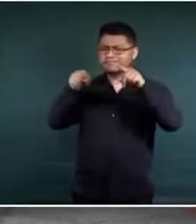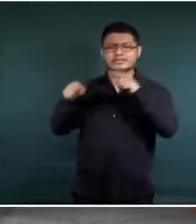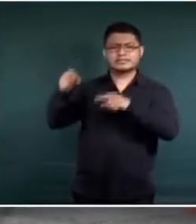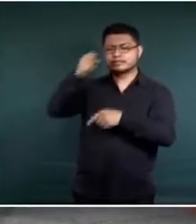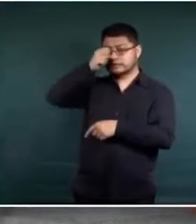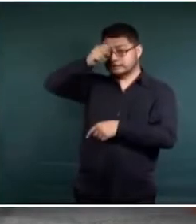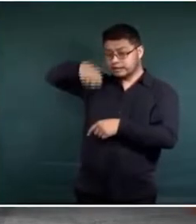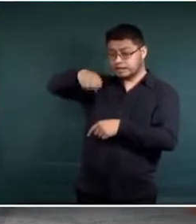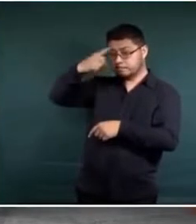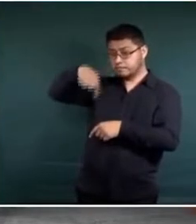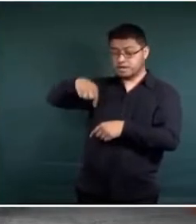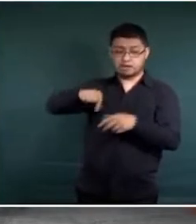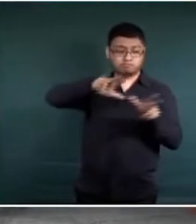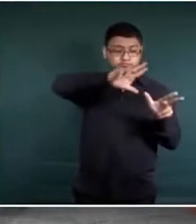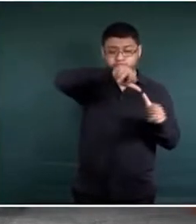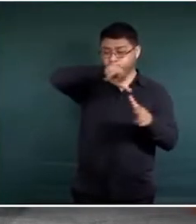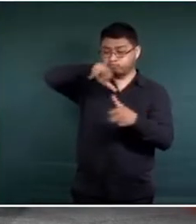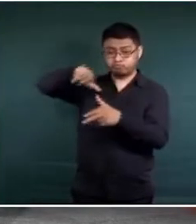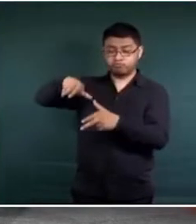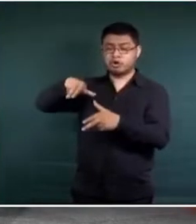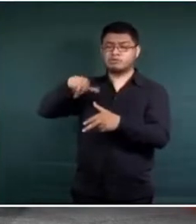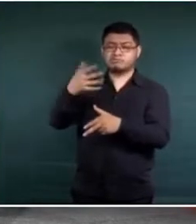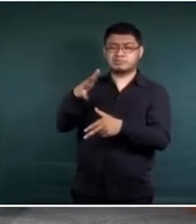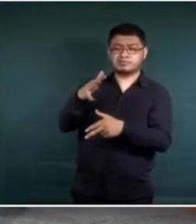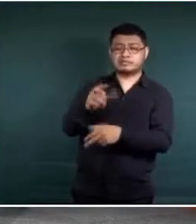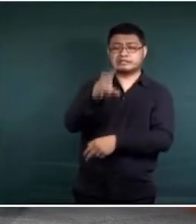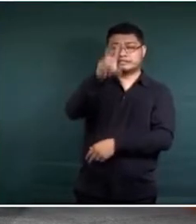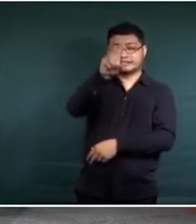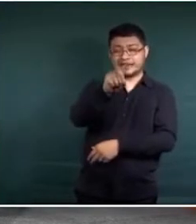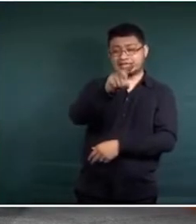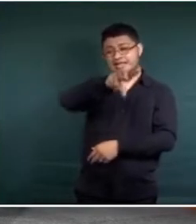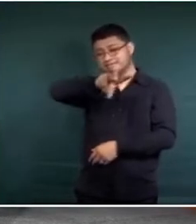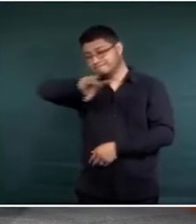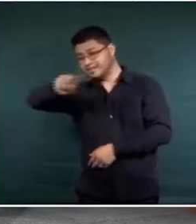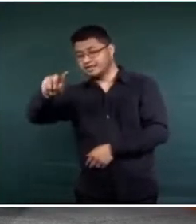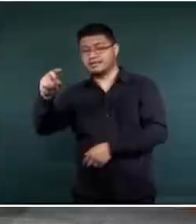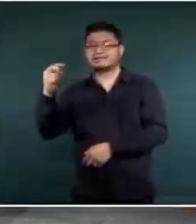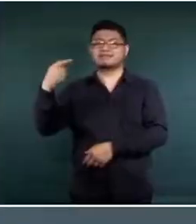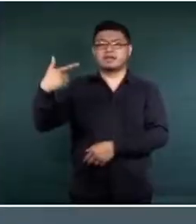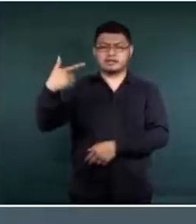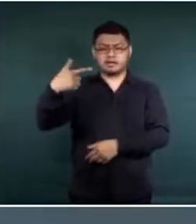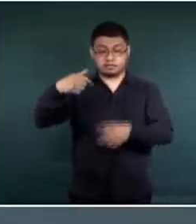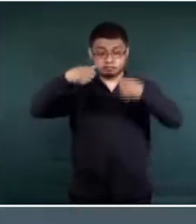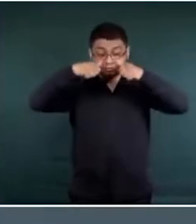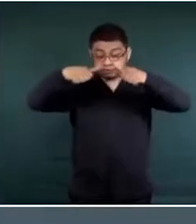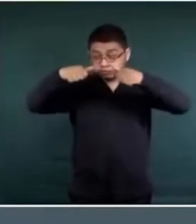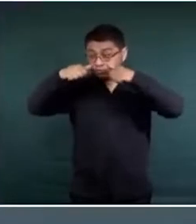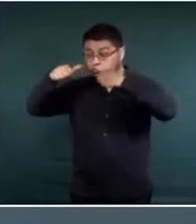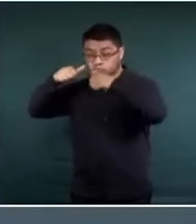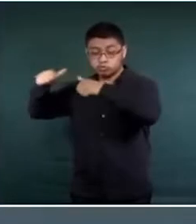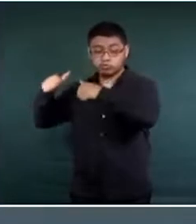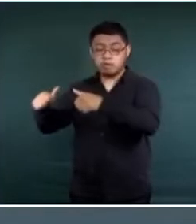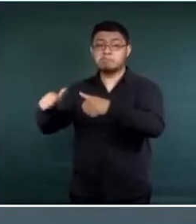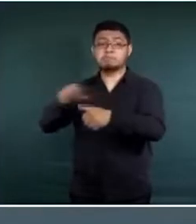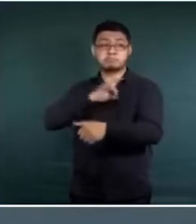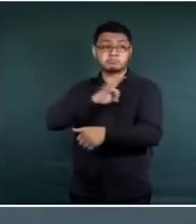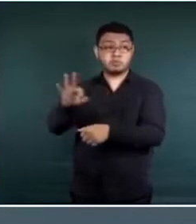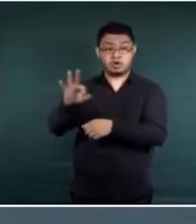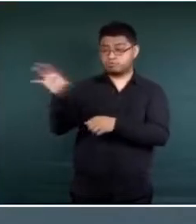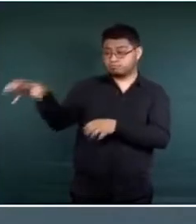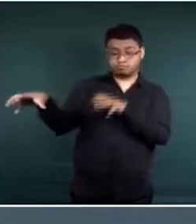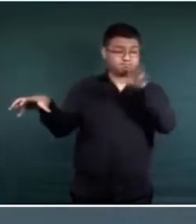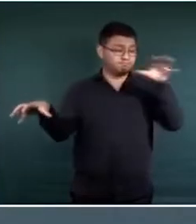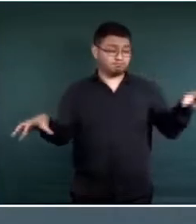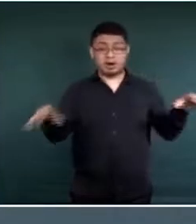nos dieron un pronóstico de entre 30 y 37 sistemas que podrían presentarse en ambos océanos